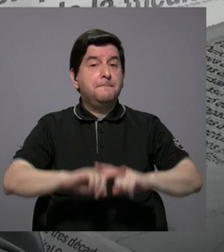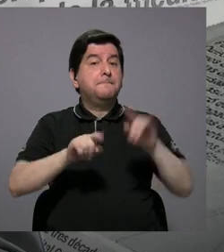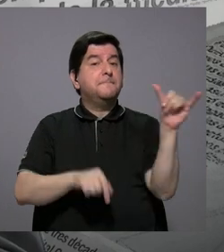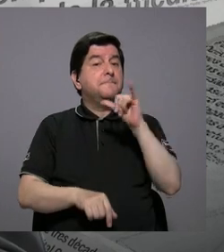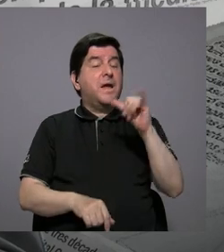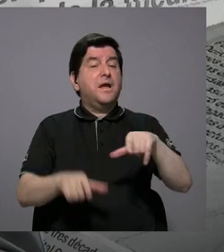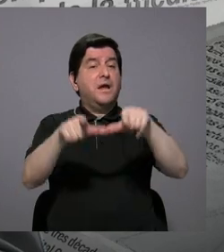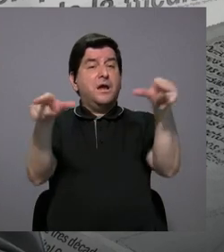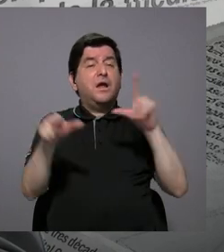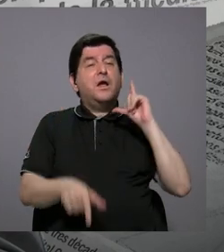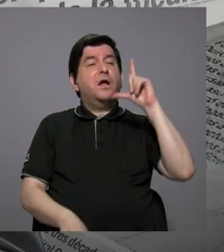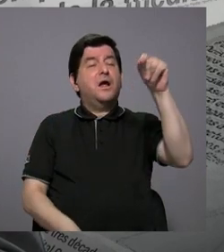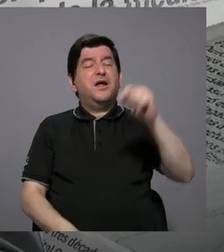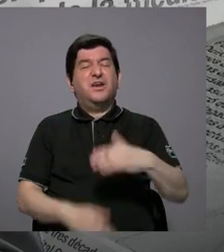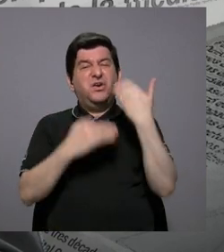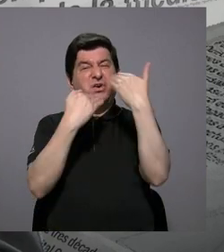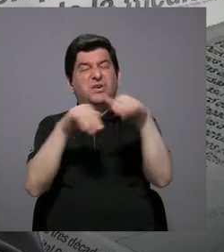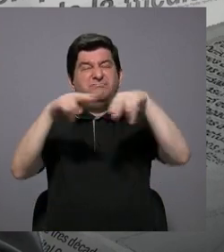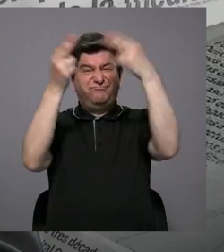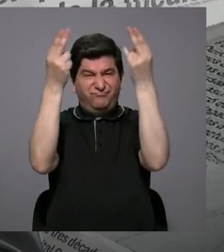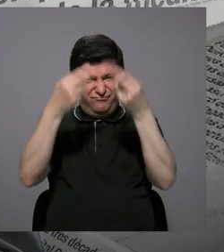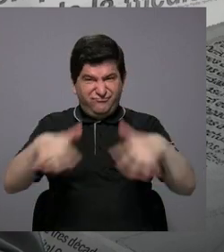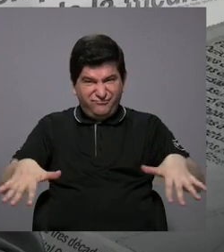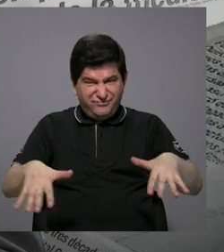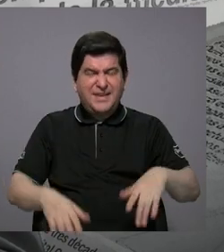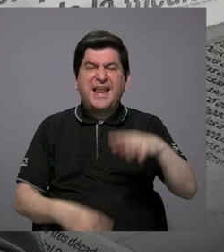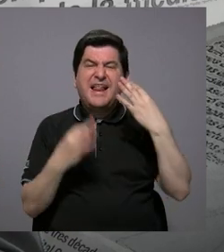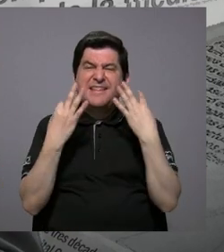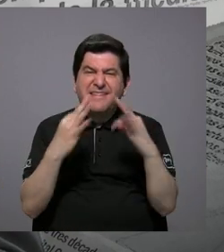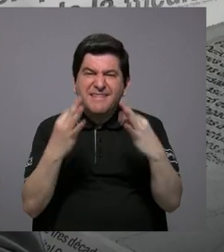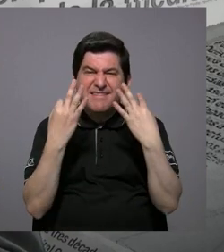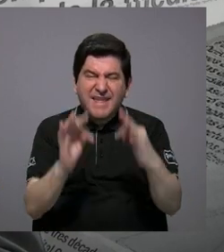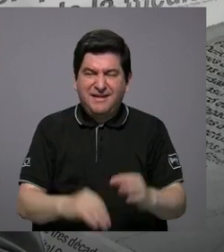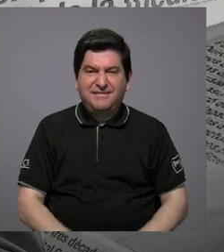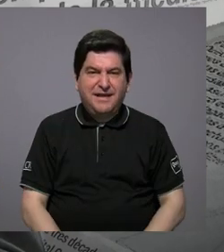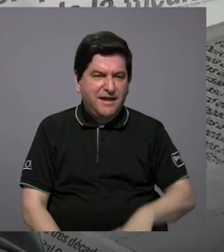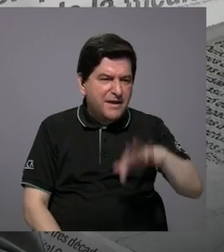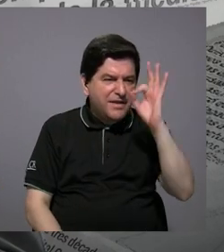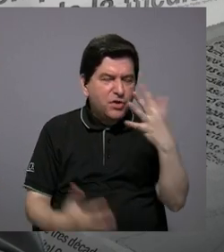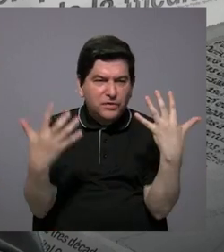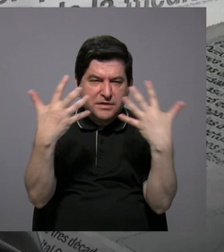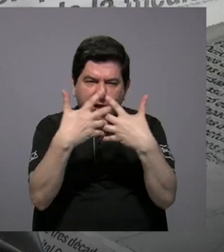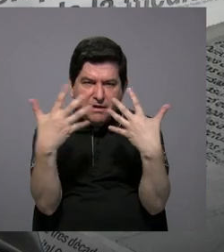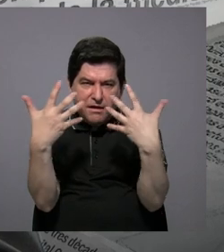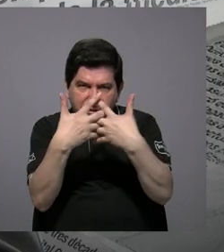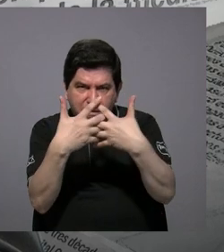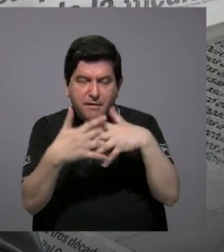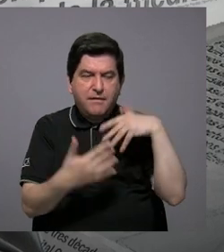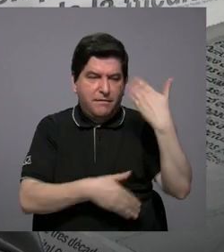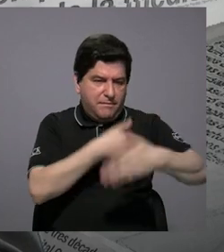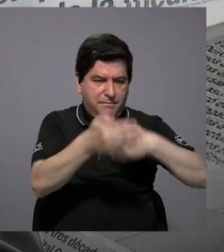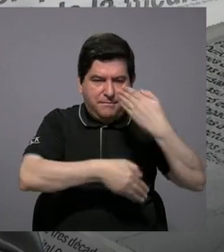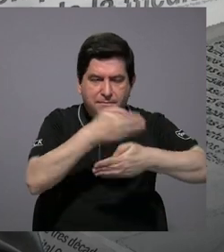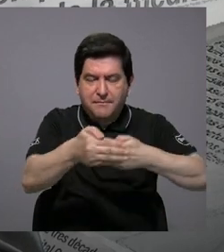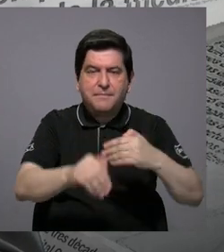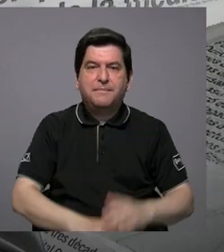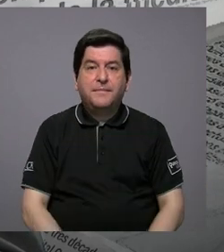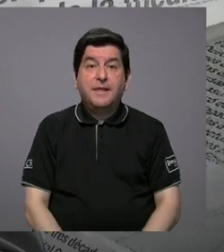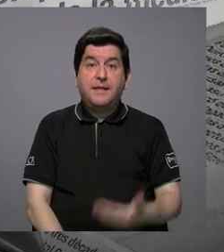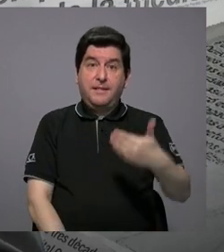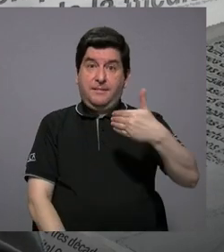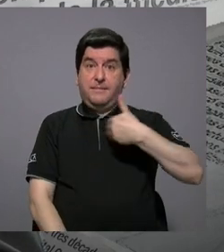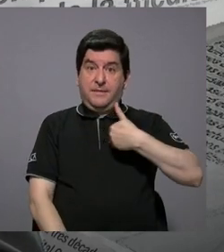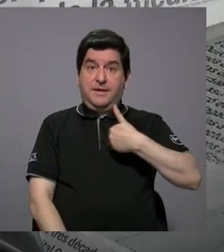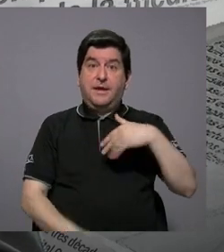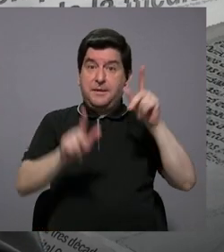también en las zonas rurales hay limitaciones de Internet. Entonces, hay que tratar de buscar complementariedad en esos procesos. Y tenemos